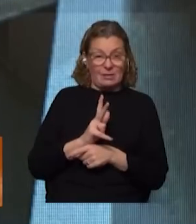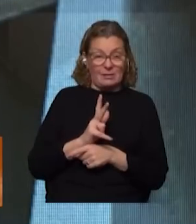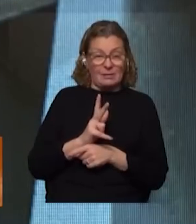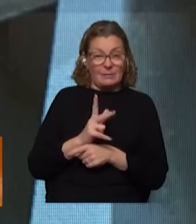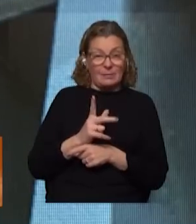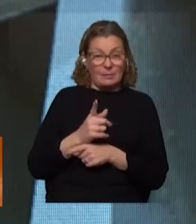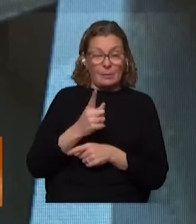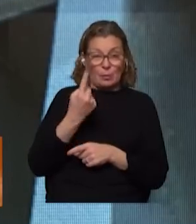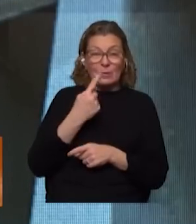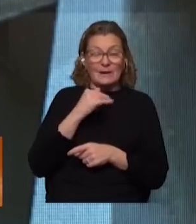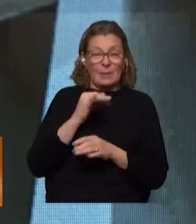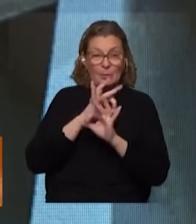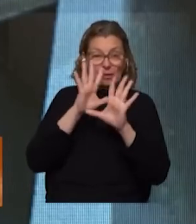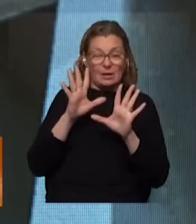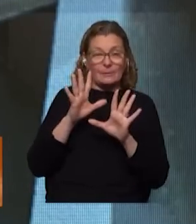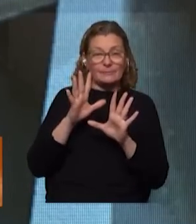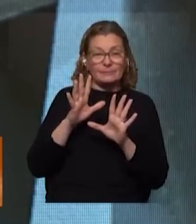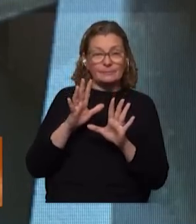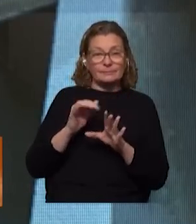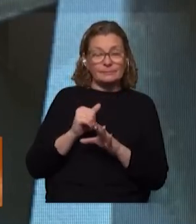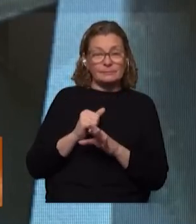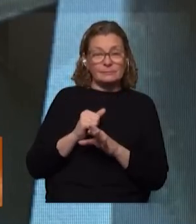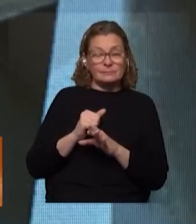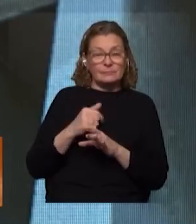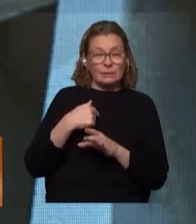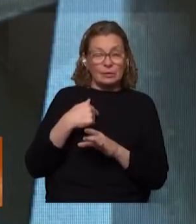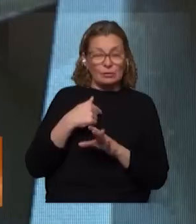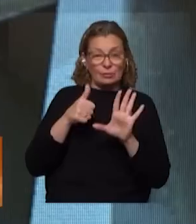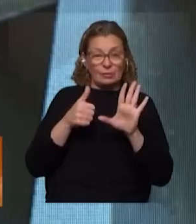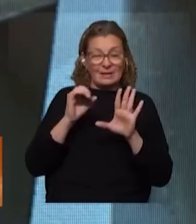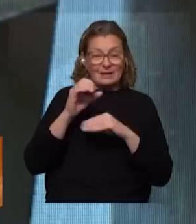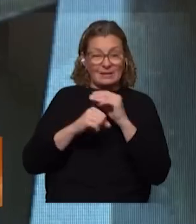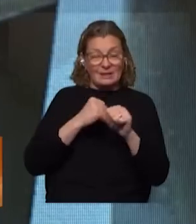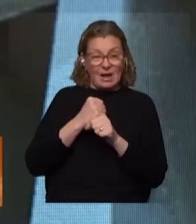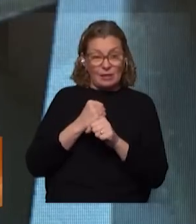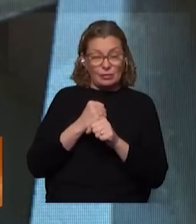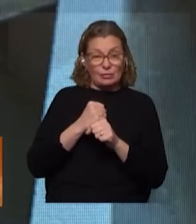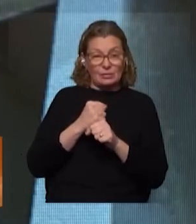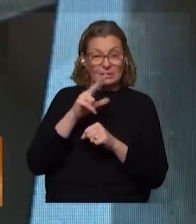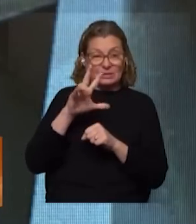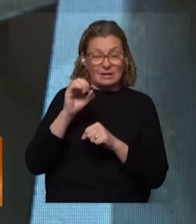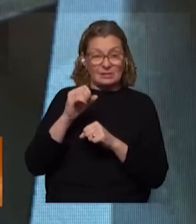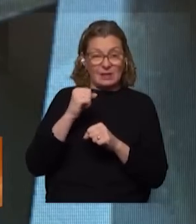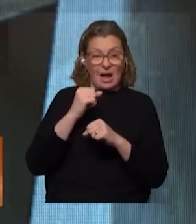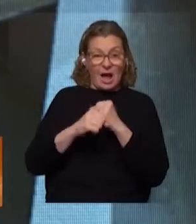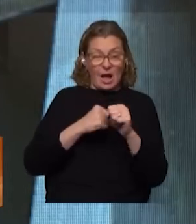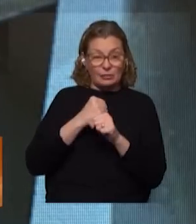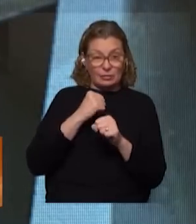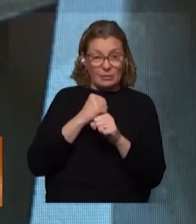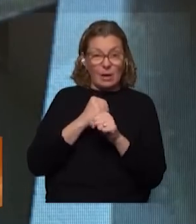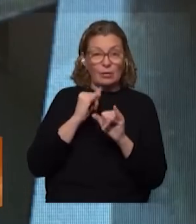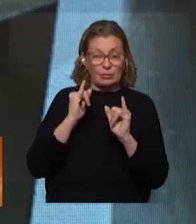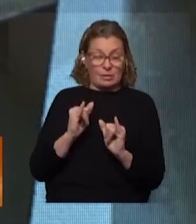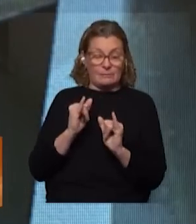vamos a poner un ejemplo claro yo tengo 60 años de edad y 30 de trabajo si los tengo ¿verdad?